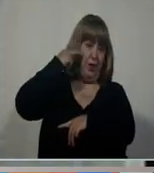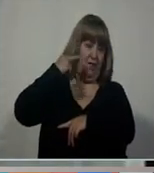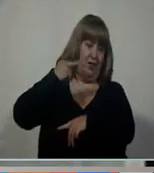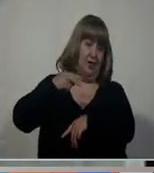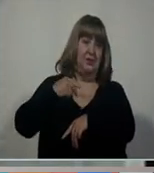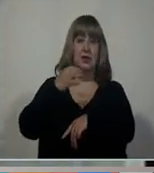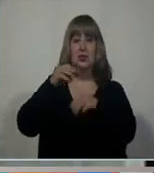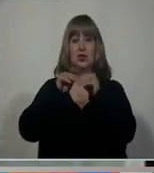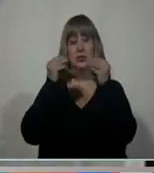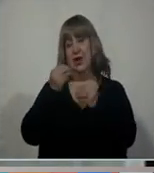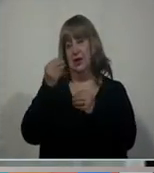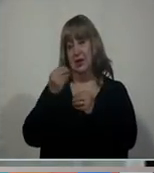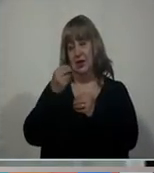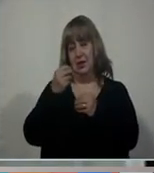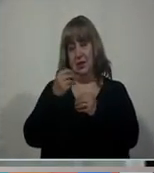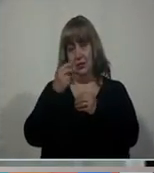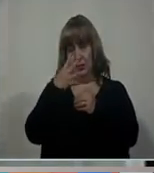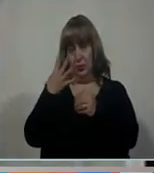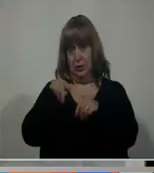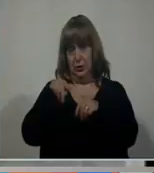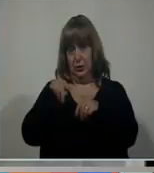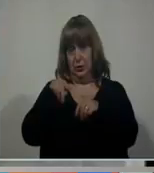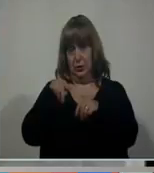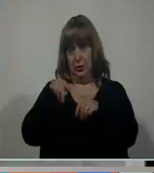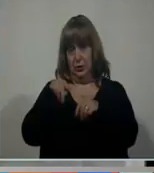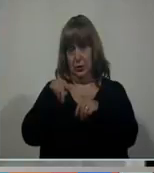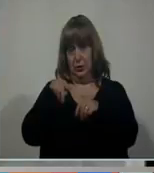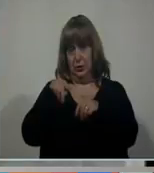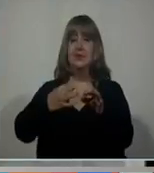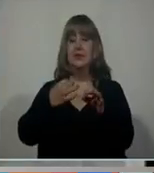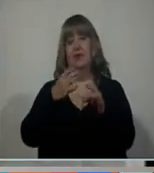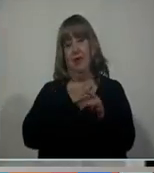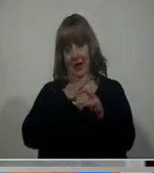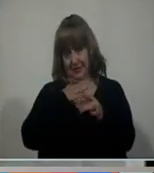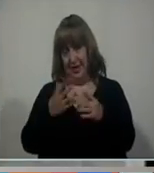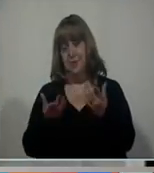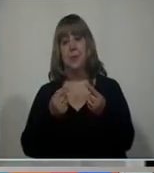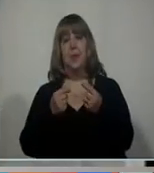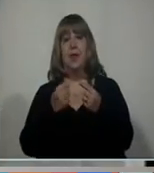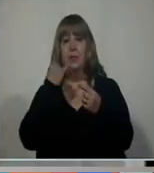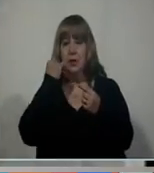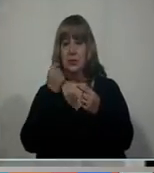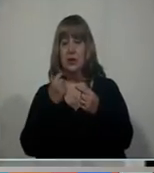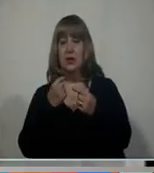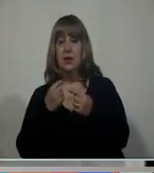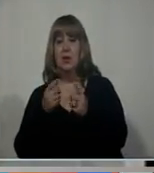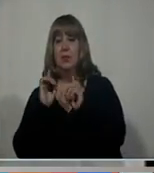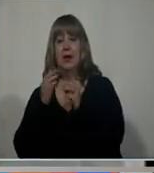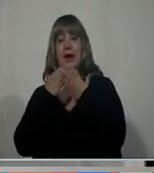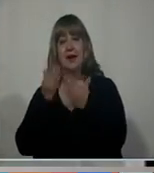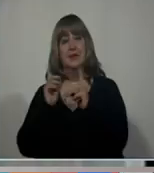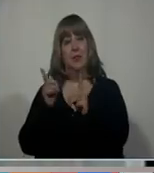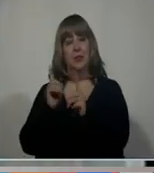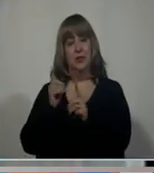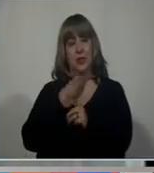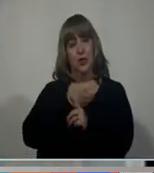siguiente, ahí es cuando termina el registro pluviométrico. Pero algunas informaciones que vamos teniendo, le agradezco al profesor Ricardo Fernández, que de